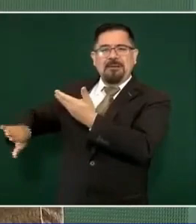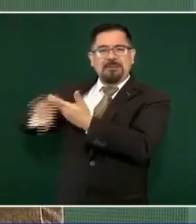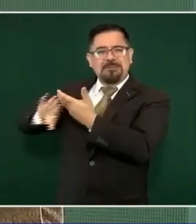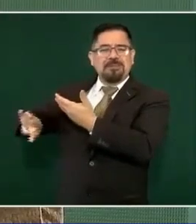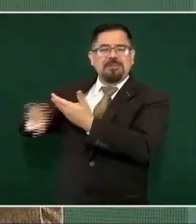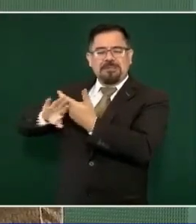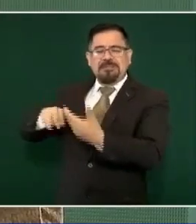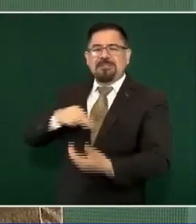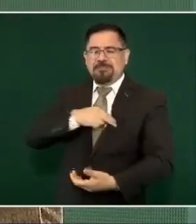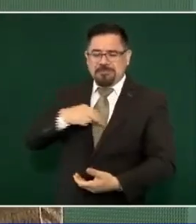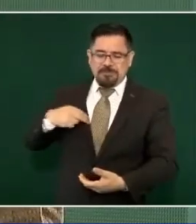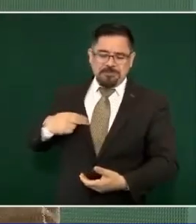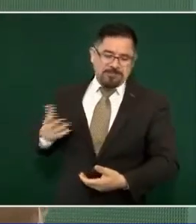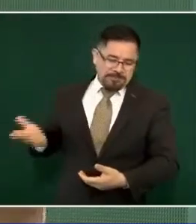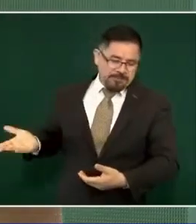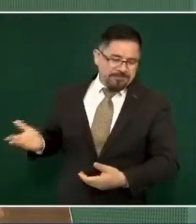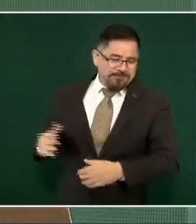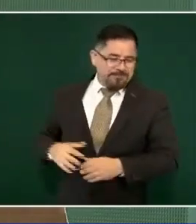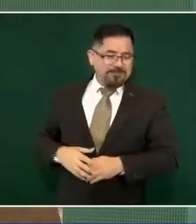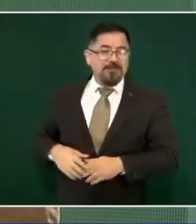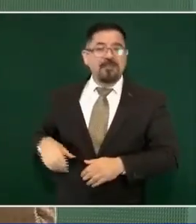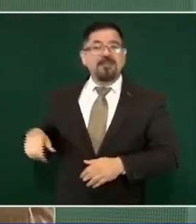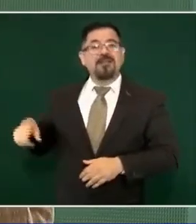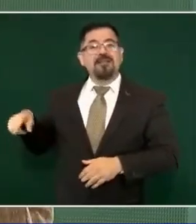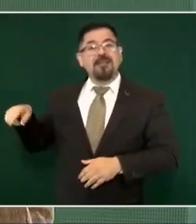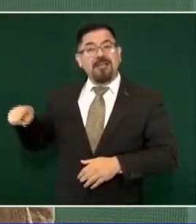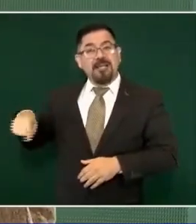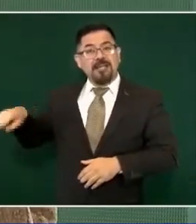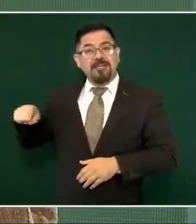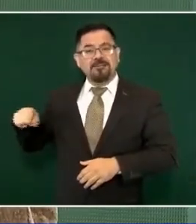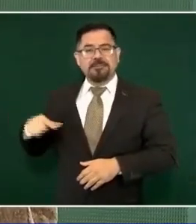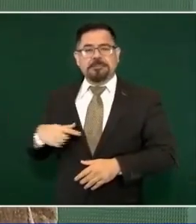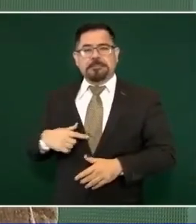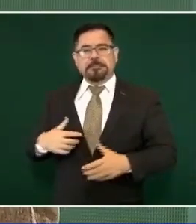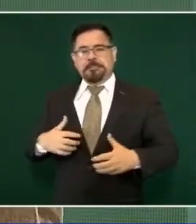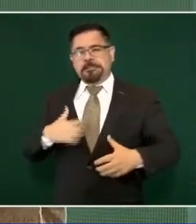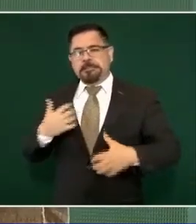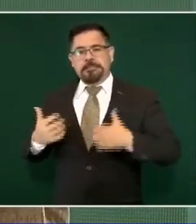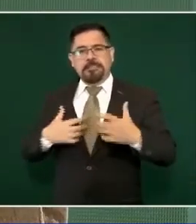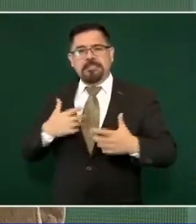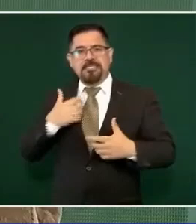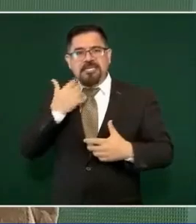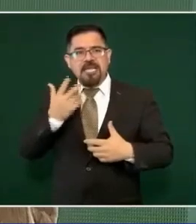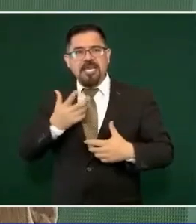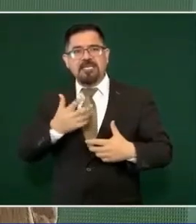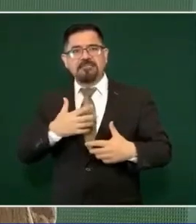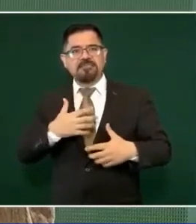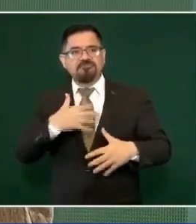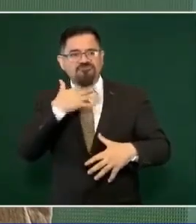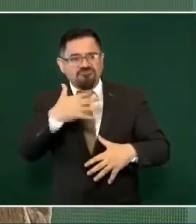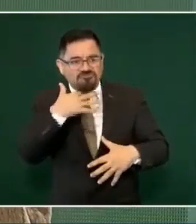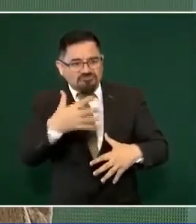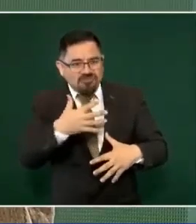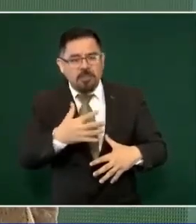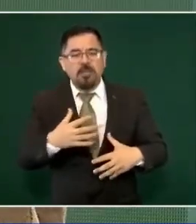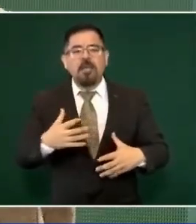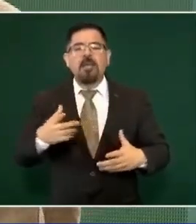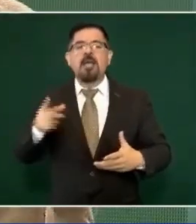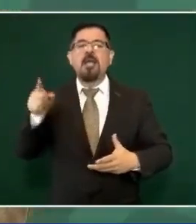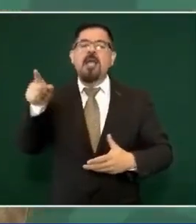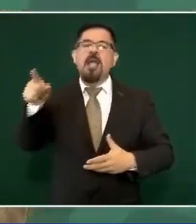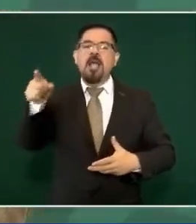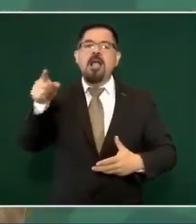porque ya no se pueden hacer esas tranzas, el pueblo se cansa de tanta pinche tranza.